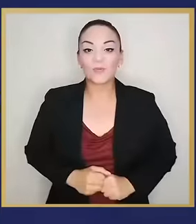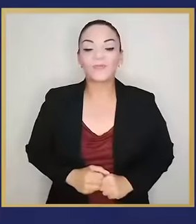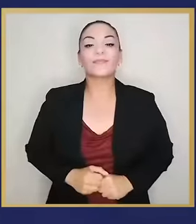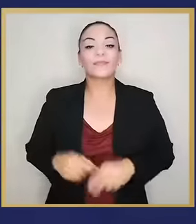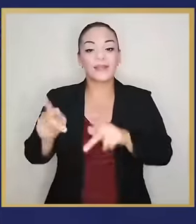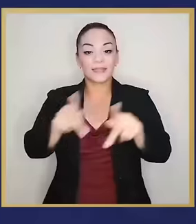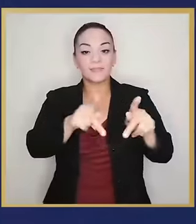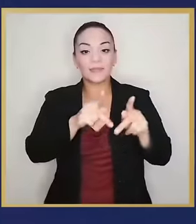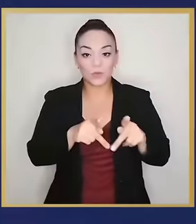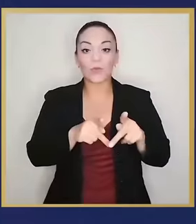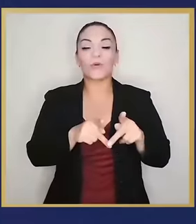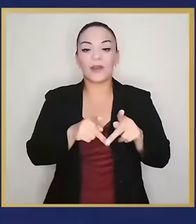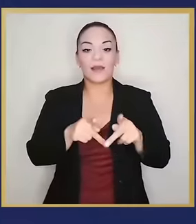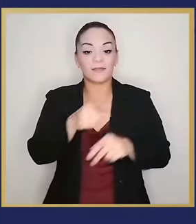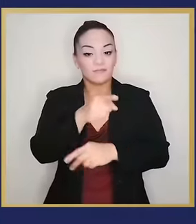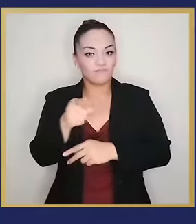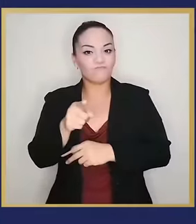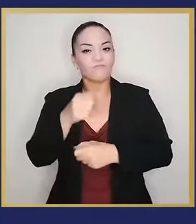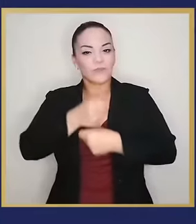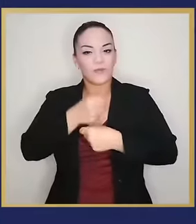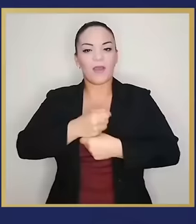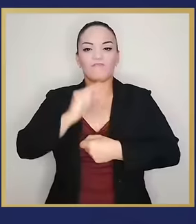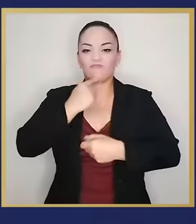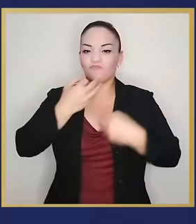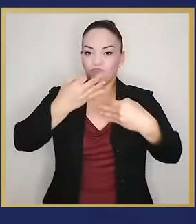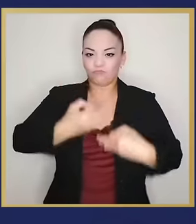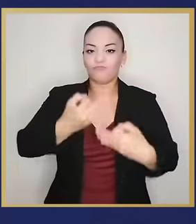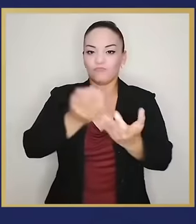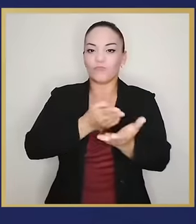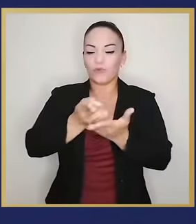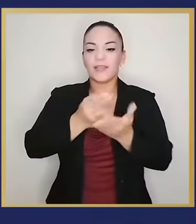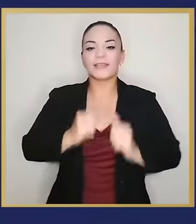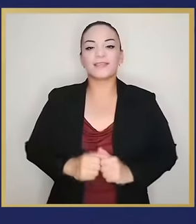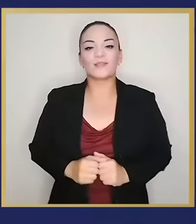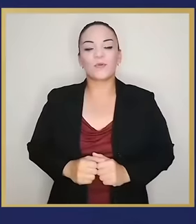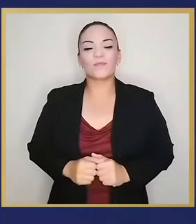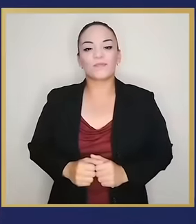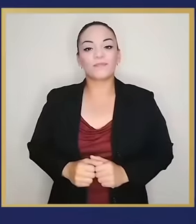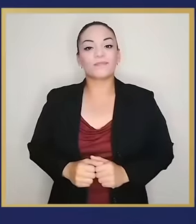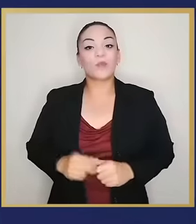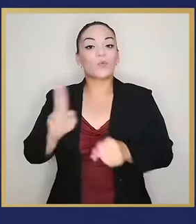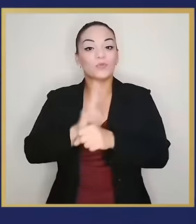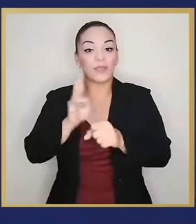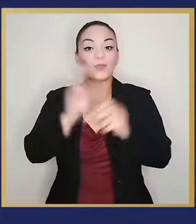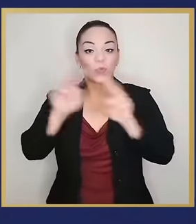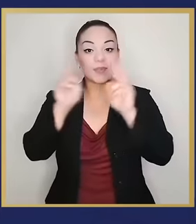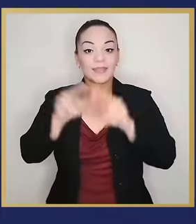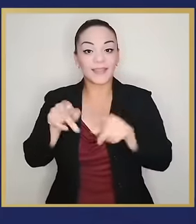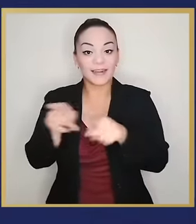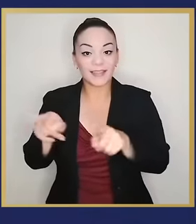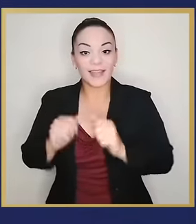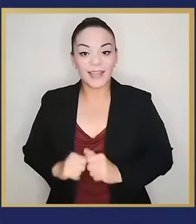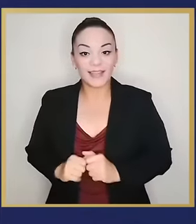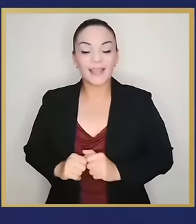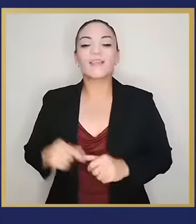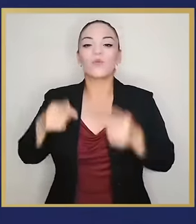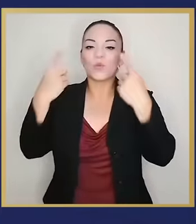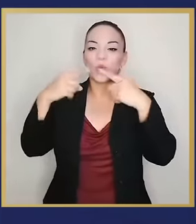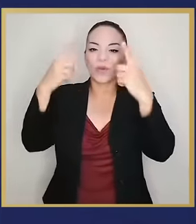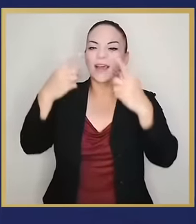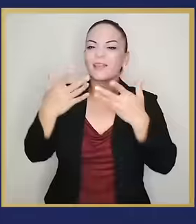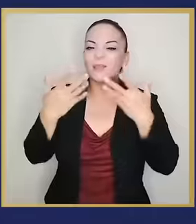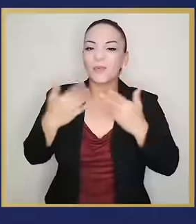periodística de quienes hacen periodismo serio y veraz, usando la herramienta del internet,